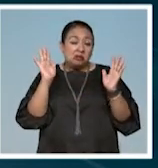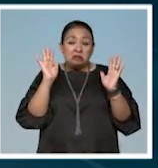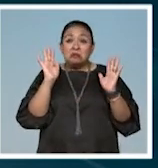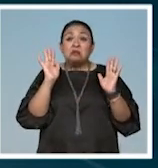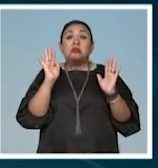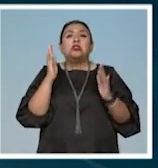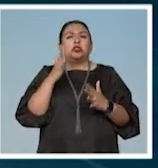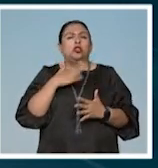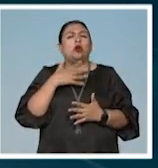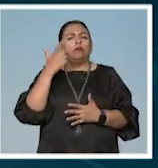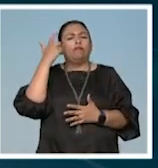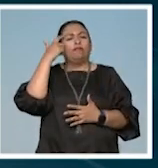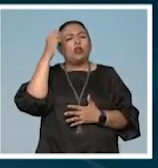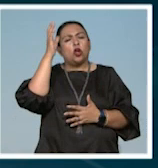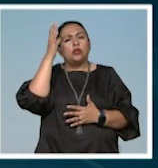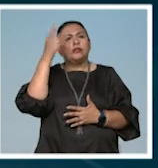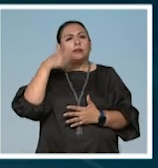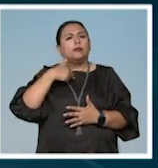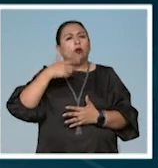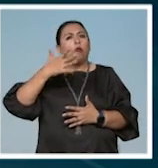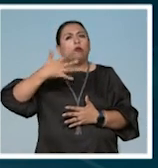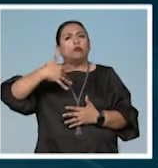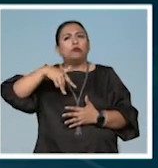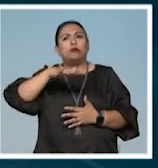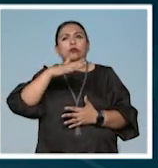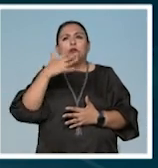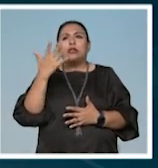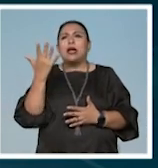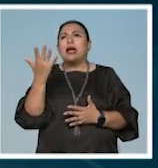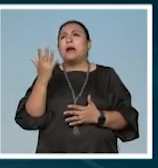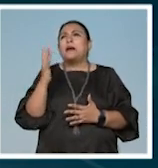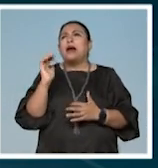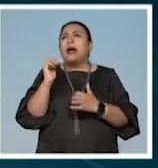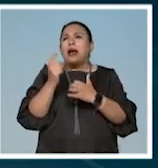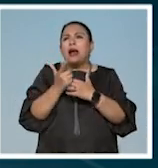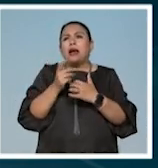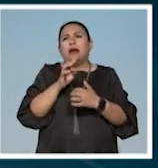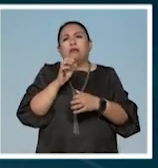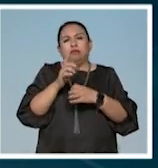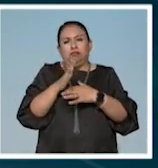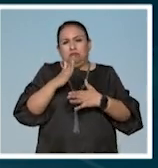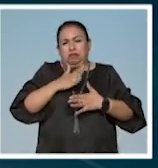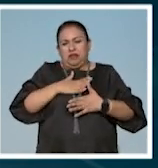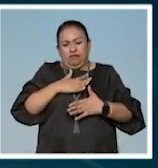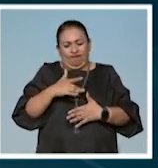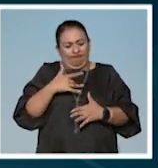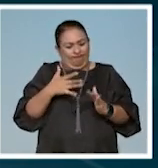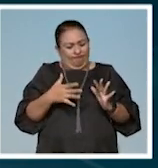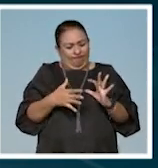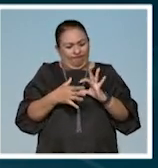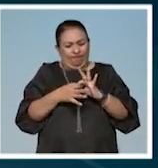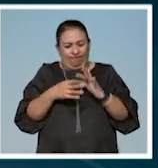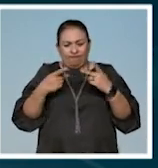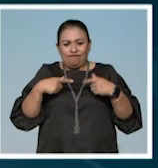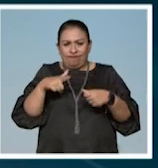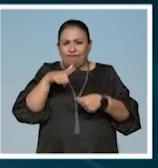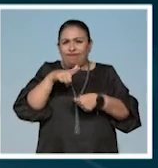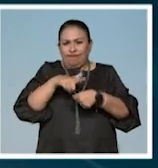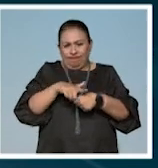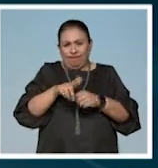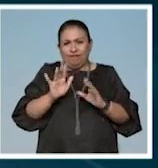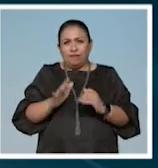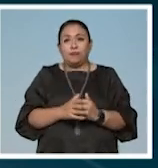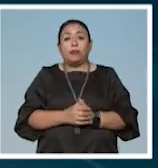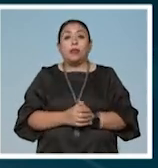momento yo estuve consciente de que estaba buscando una expresión particular, que no fuera propia, o una forma personal, o todo eso.